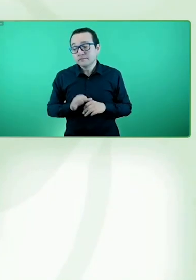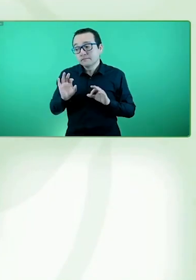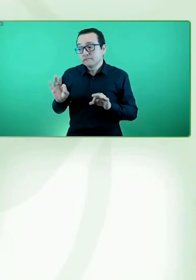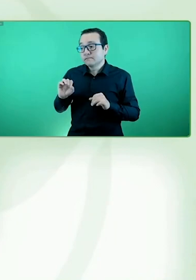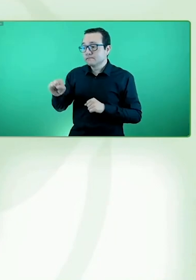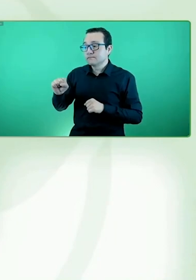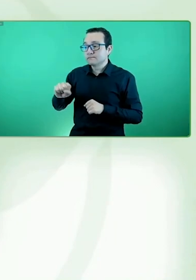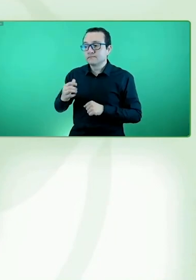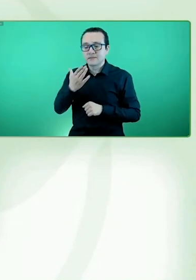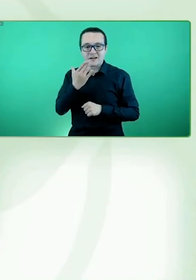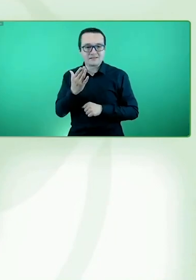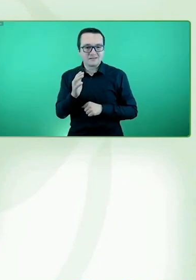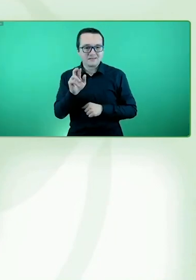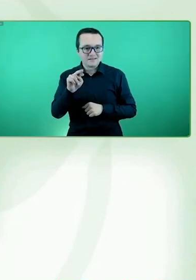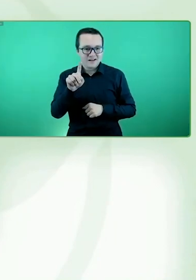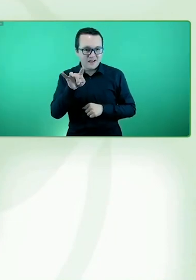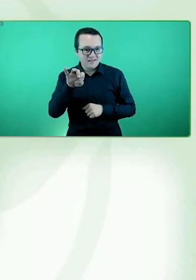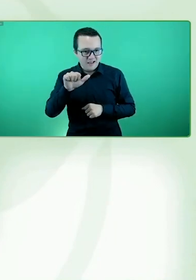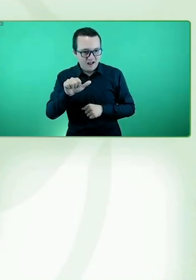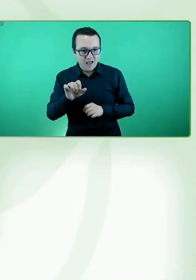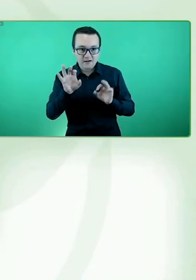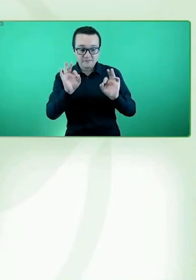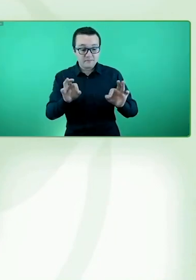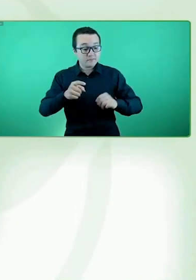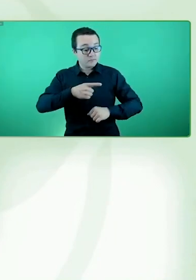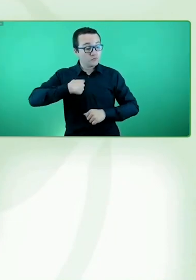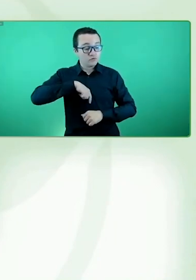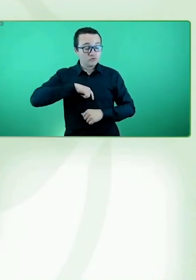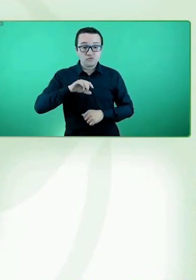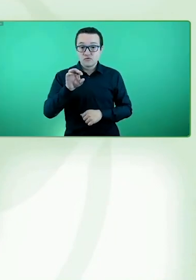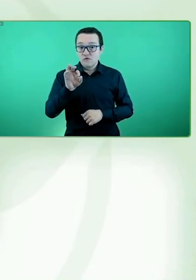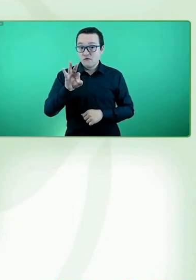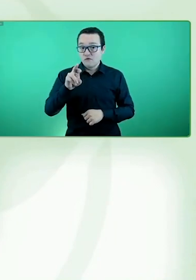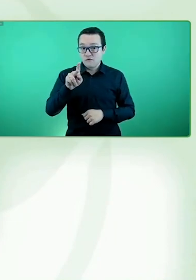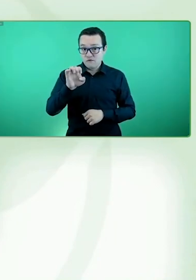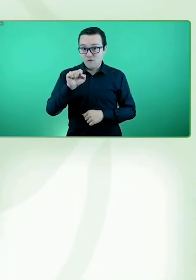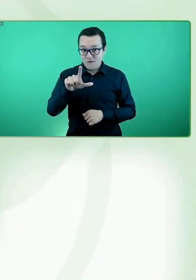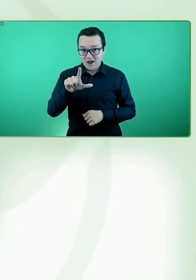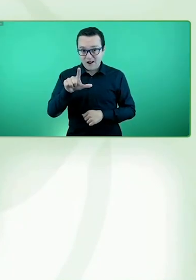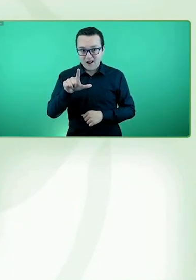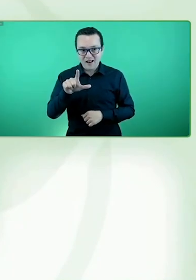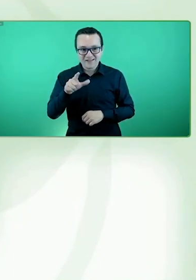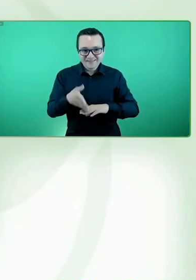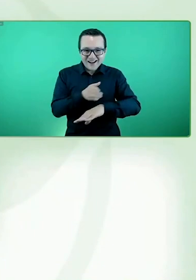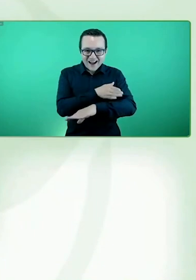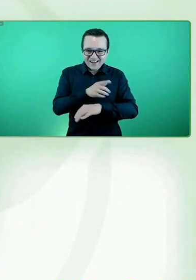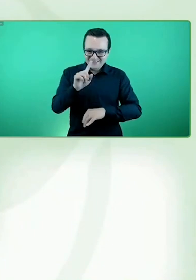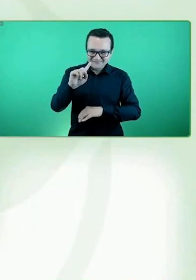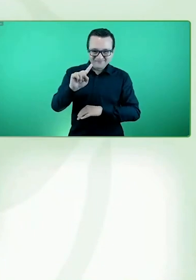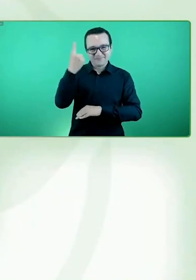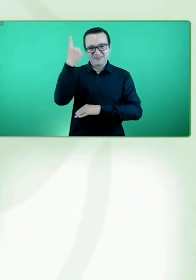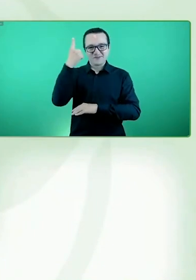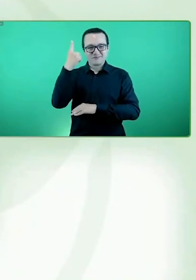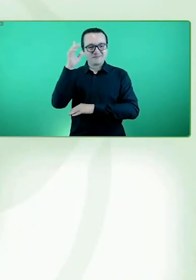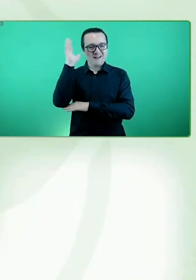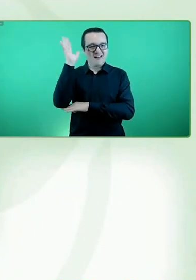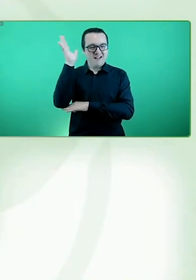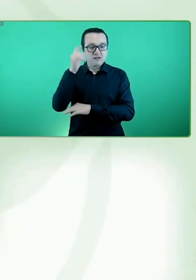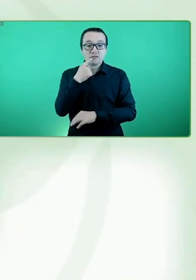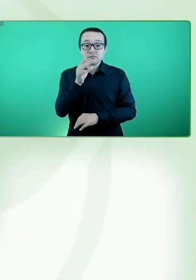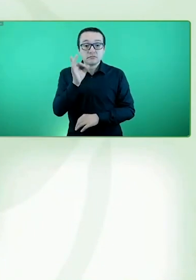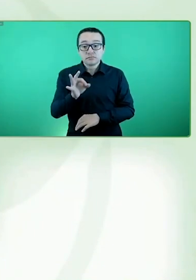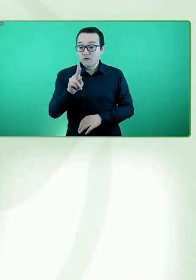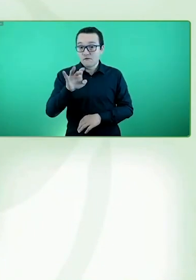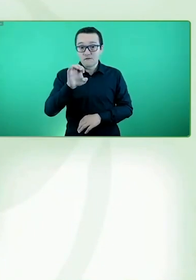FOAL lo comentaba en mi intervención previa, precisamente una de las líneas de trabajo, una de nuestras